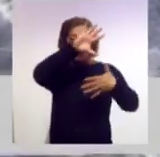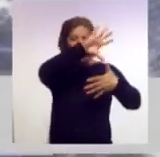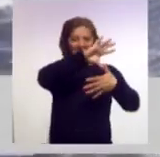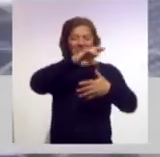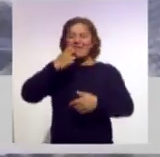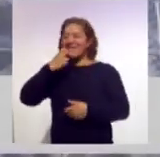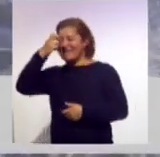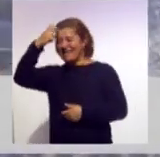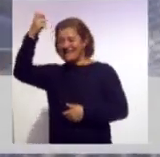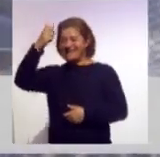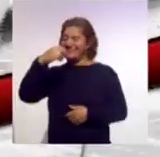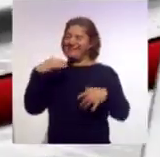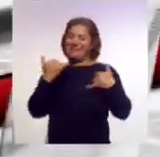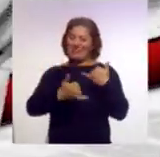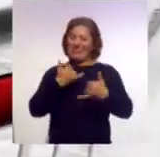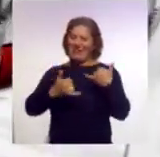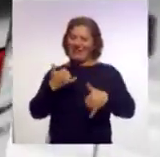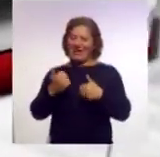Clásico Nacional.